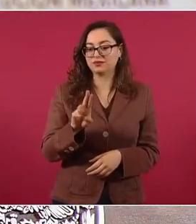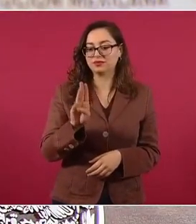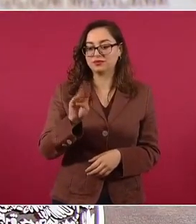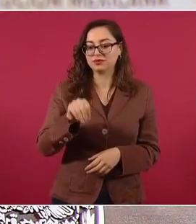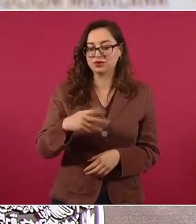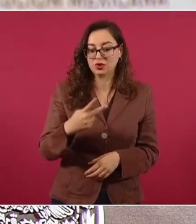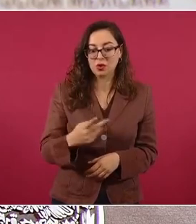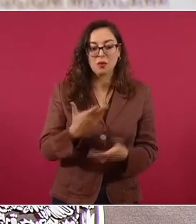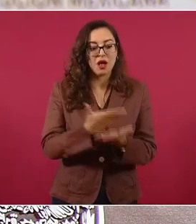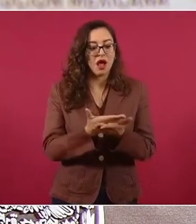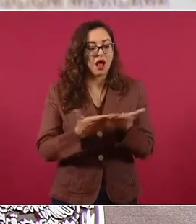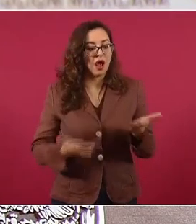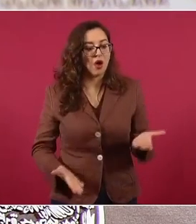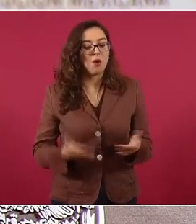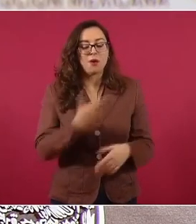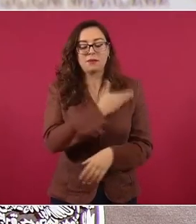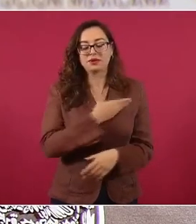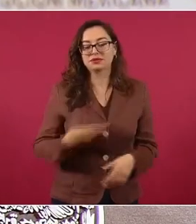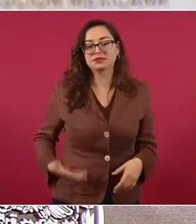Biden.